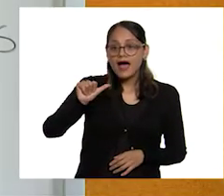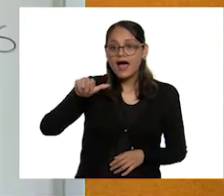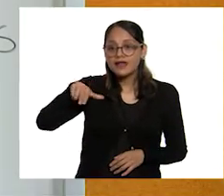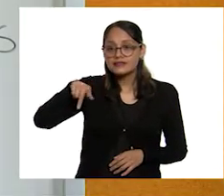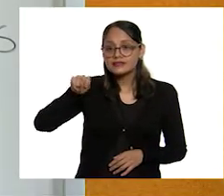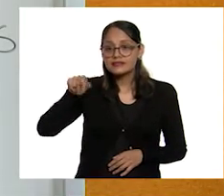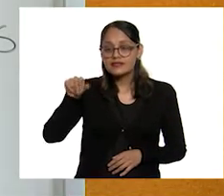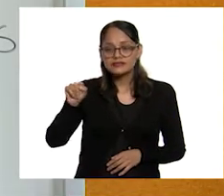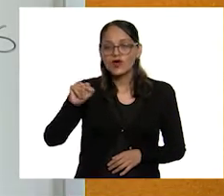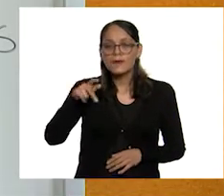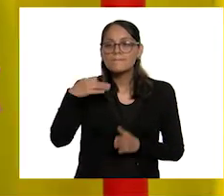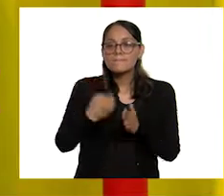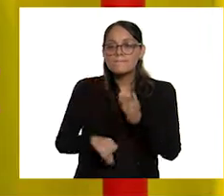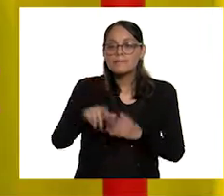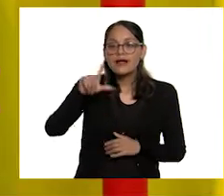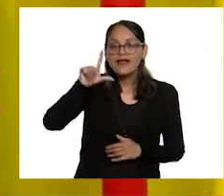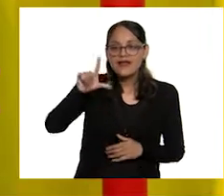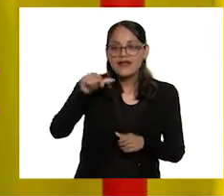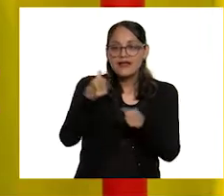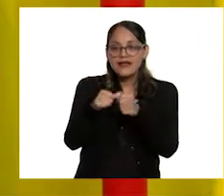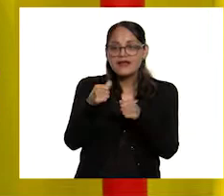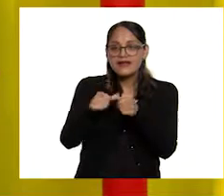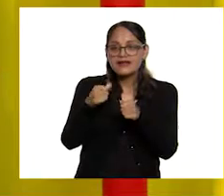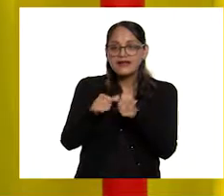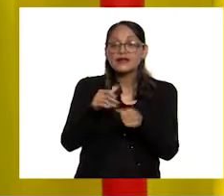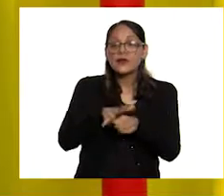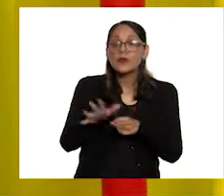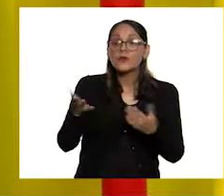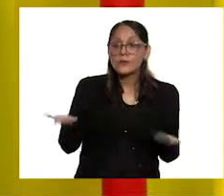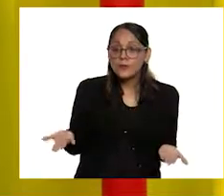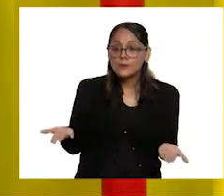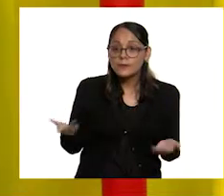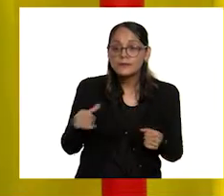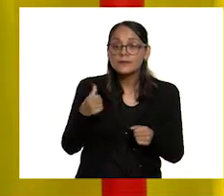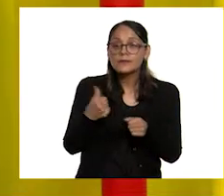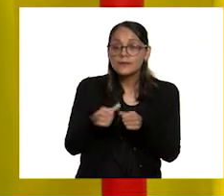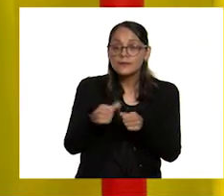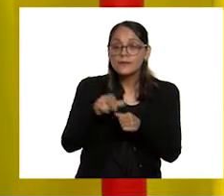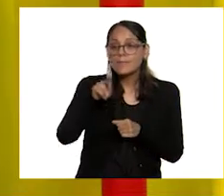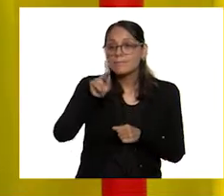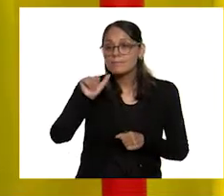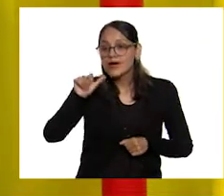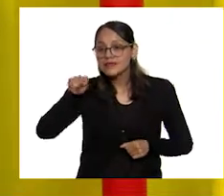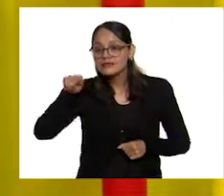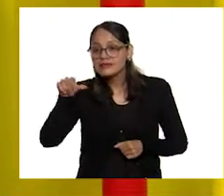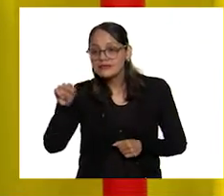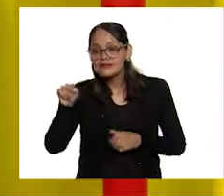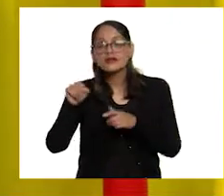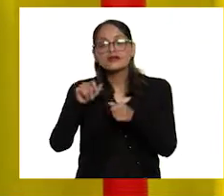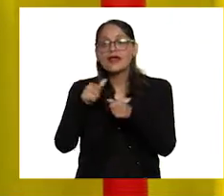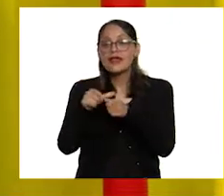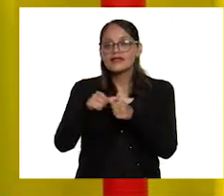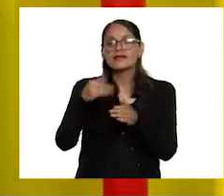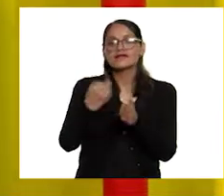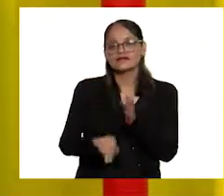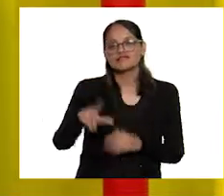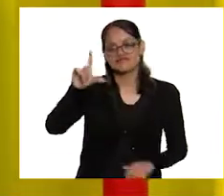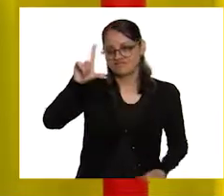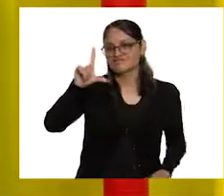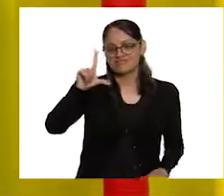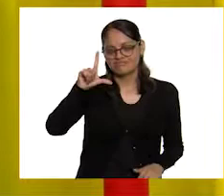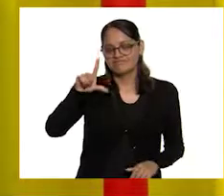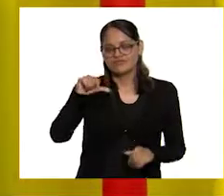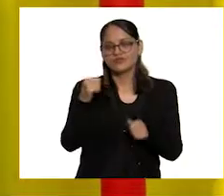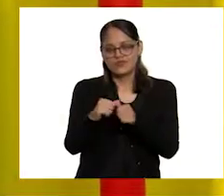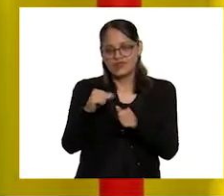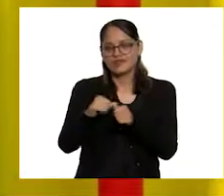plantas. Pla. Falta una letra. Y esa letra es la letra L. Muy bien.